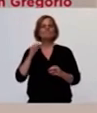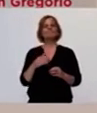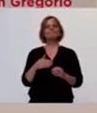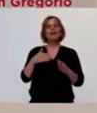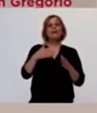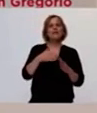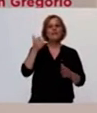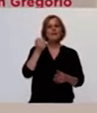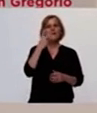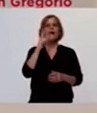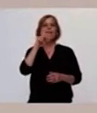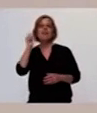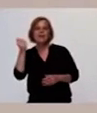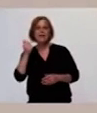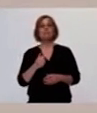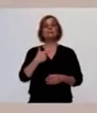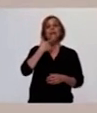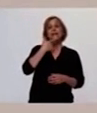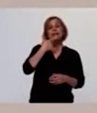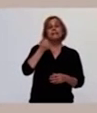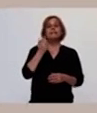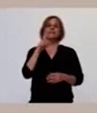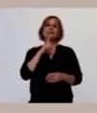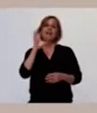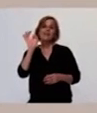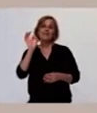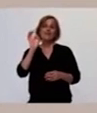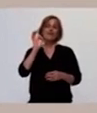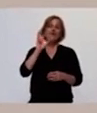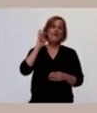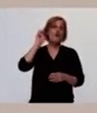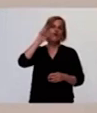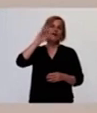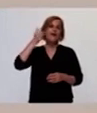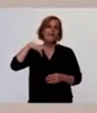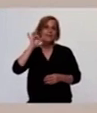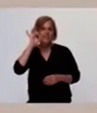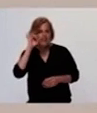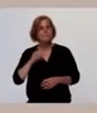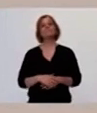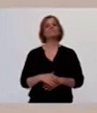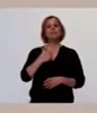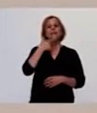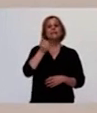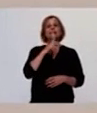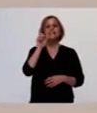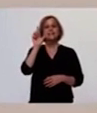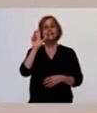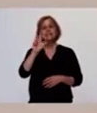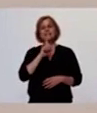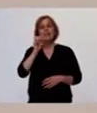Salto Grande, San Gregorio, Santa Clara de Buenavista, Santa Rosa de Calchines,